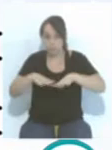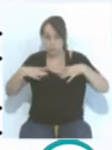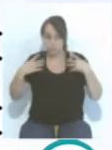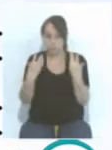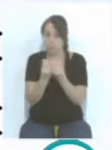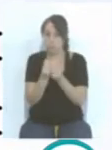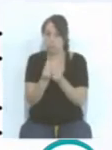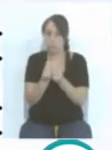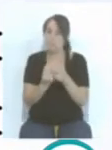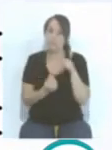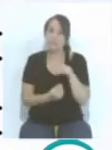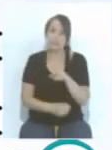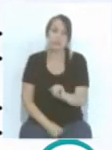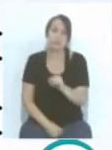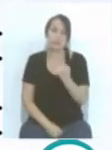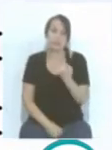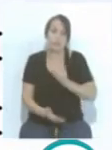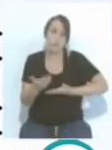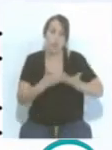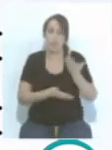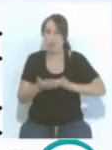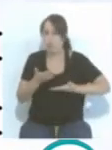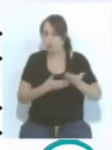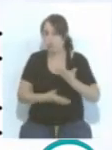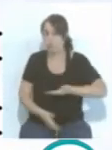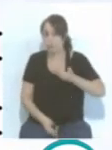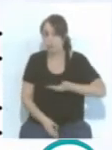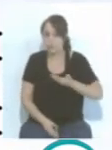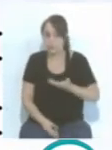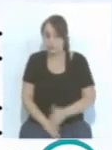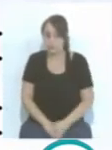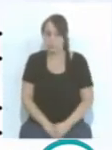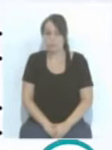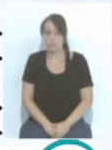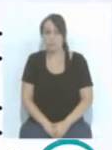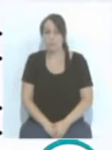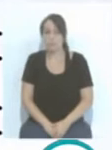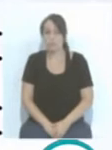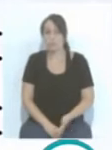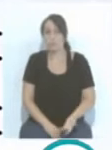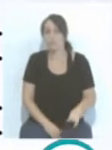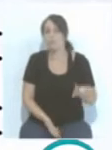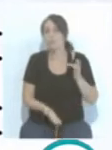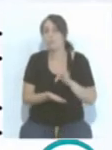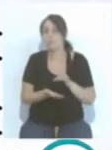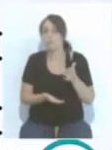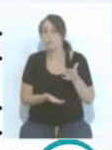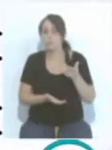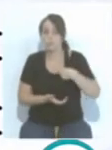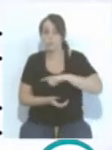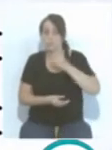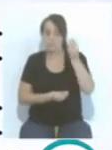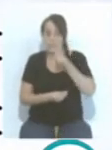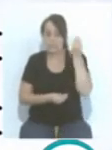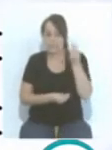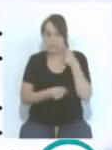ahí hay una colaboración muy estrecha entre todos. Cada vez tenemos que pensar